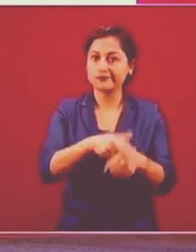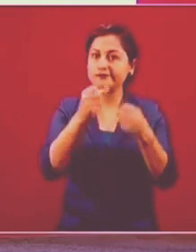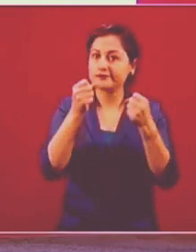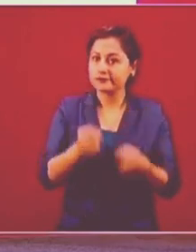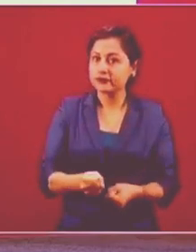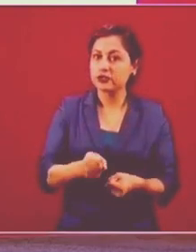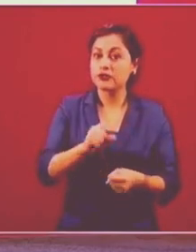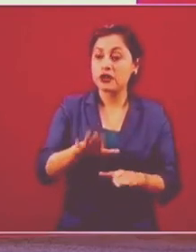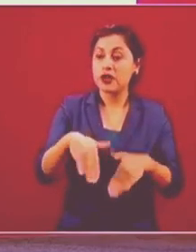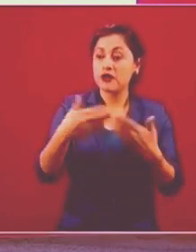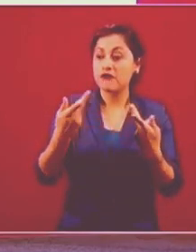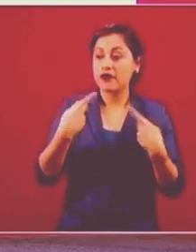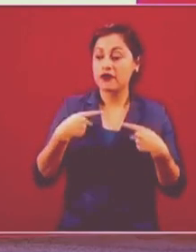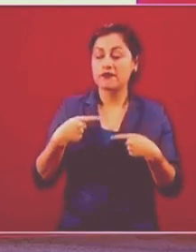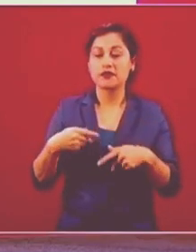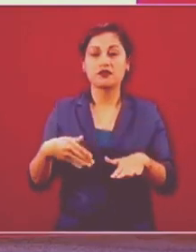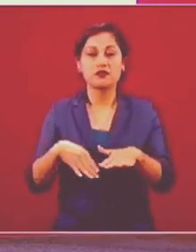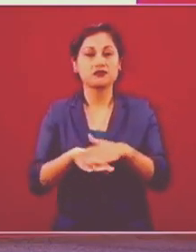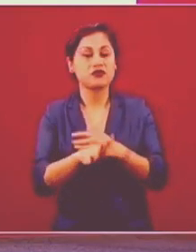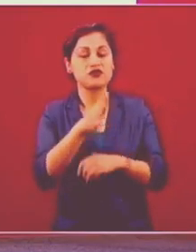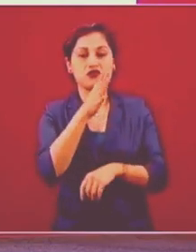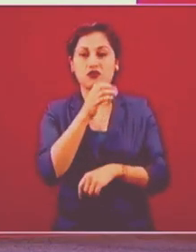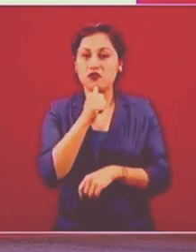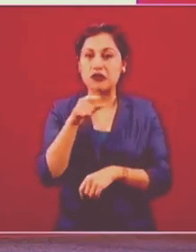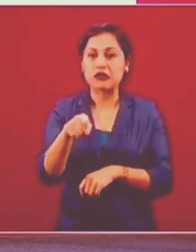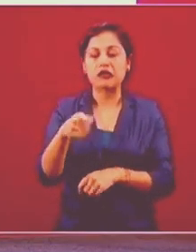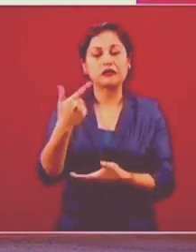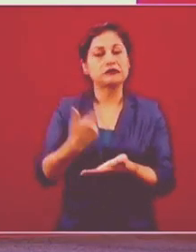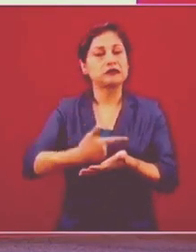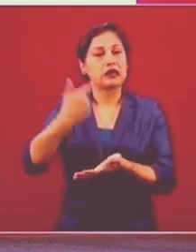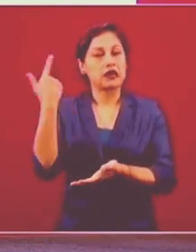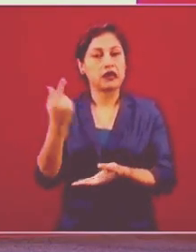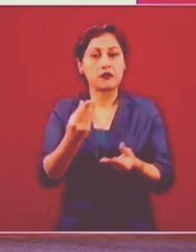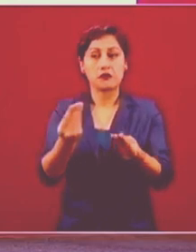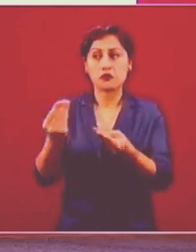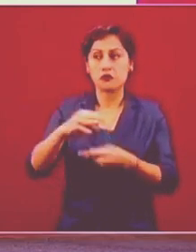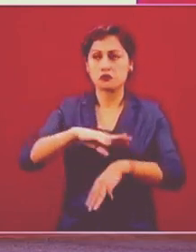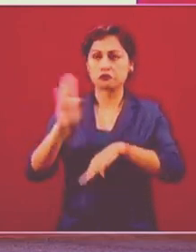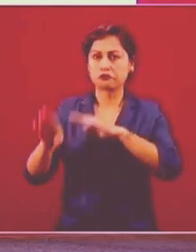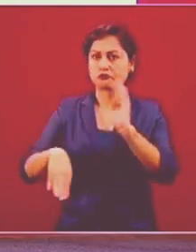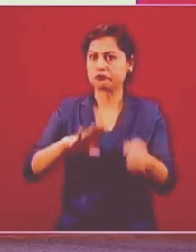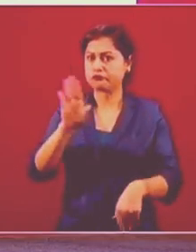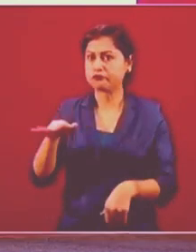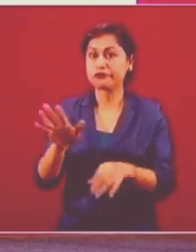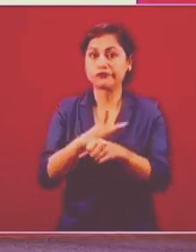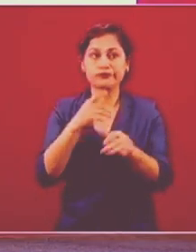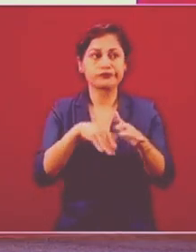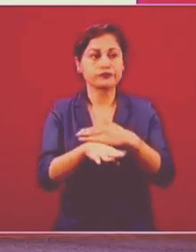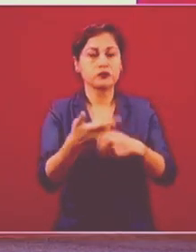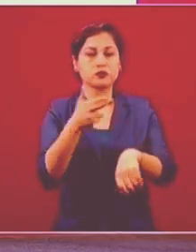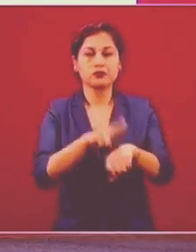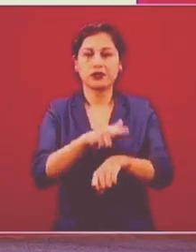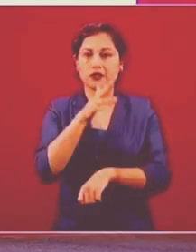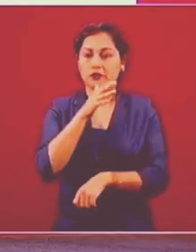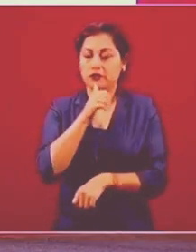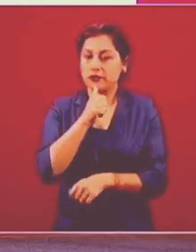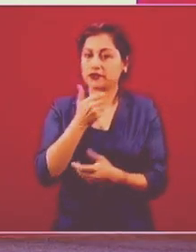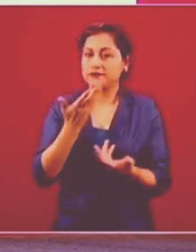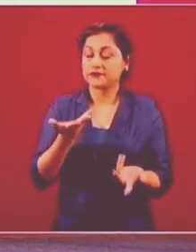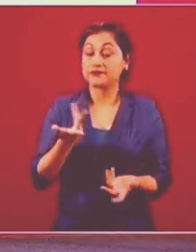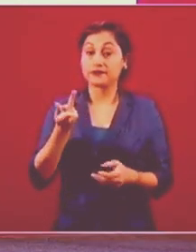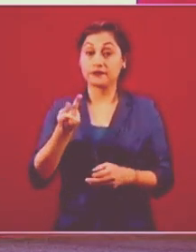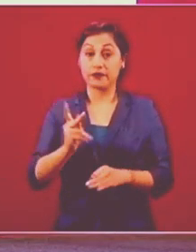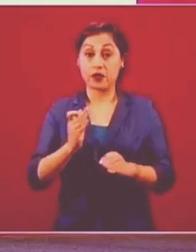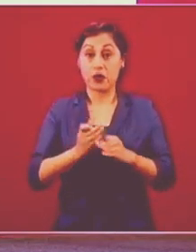hubieran tenido una consecuencia gravísima, incluso perder la vida por no estar en los hospitales. Pero hoy hemos podido tener a la gran